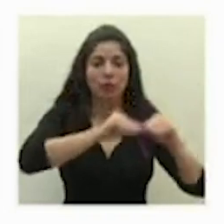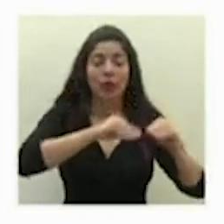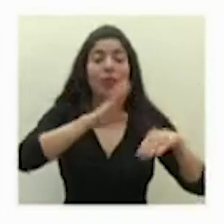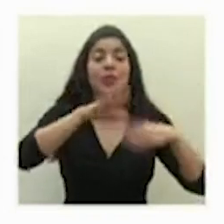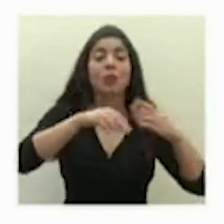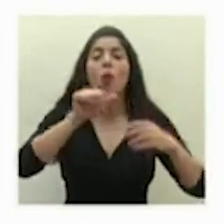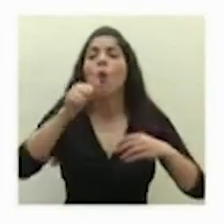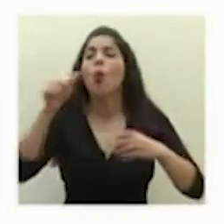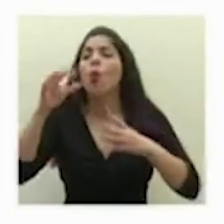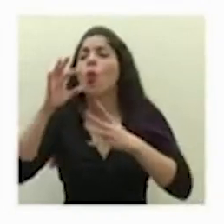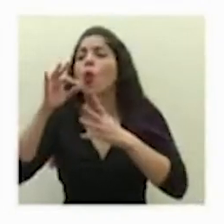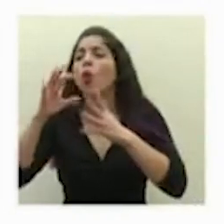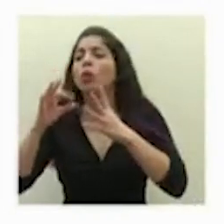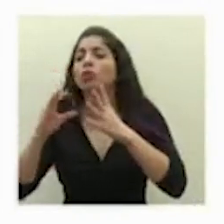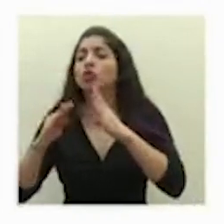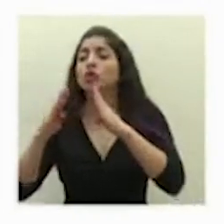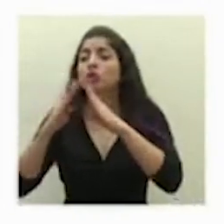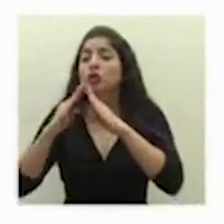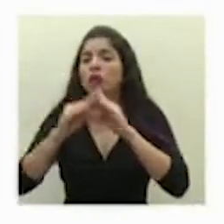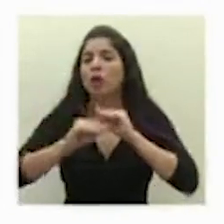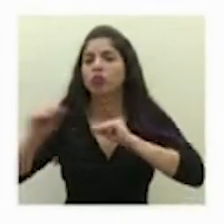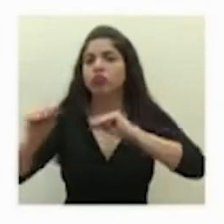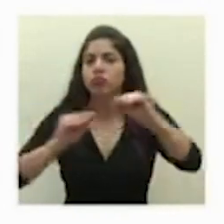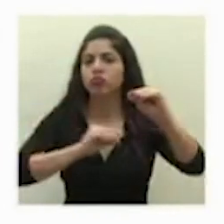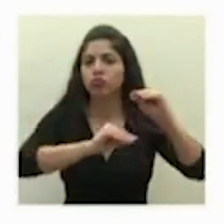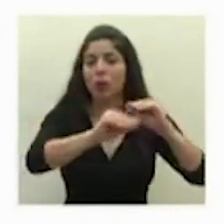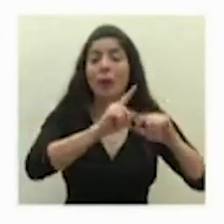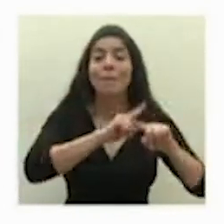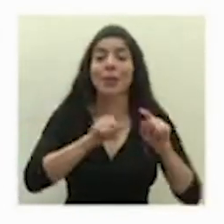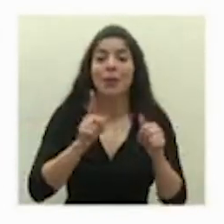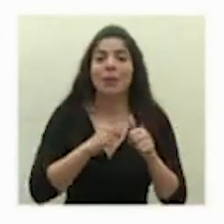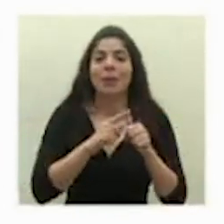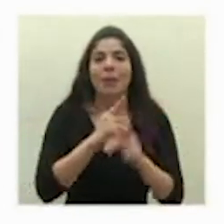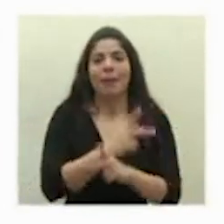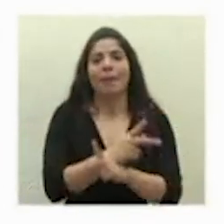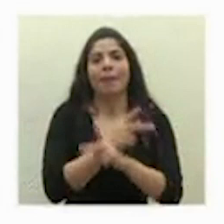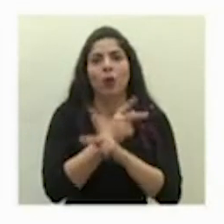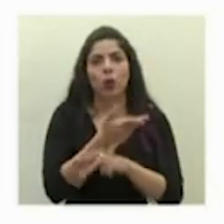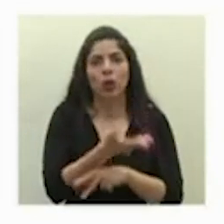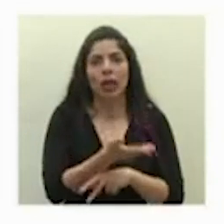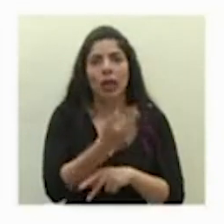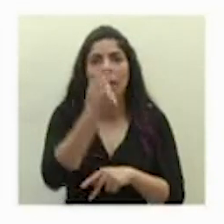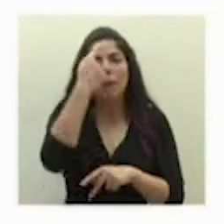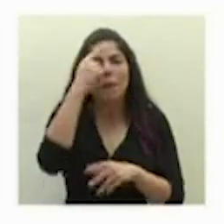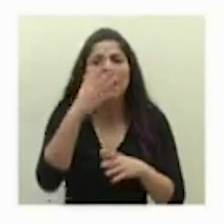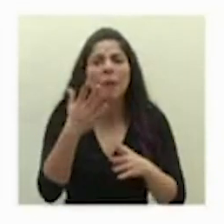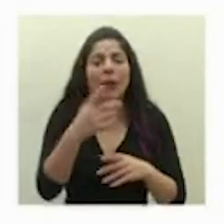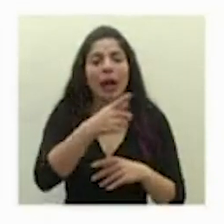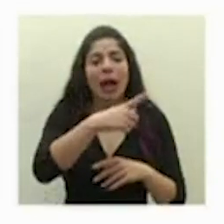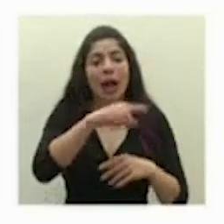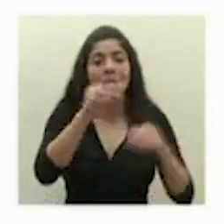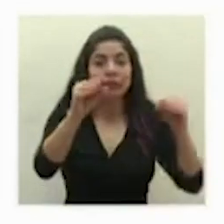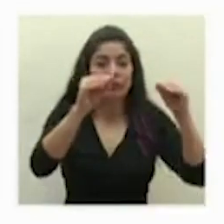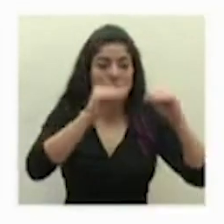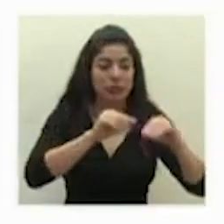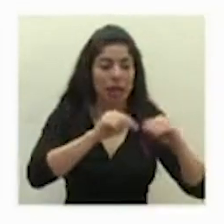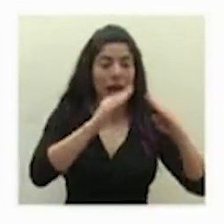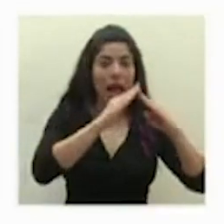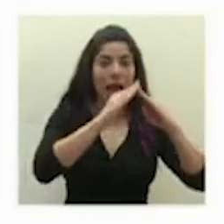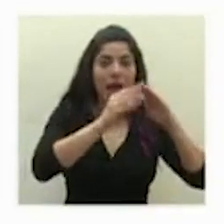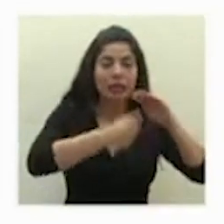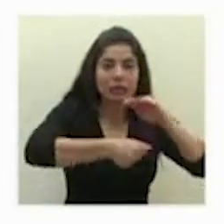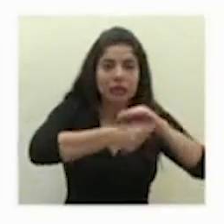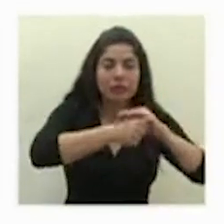alternativas residenciales pero de alguna manera protegerlos para que estén en esta casa de aislamiento